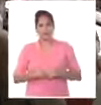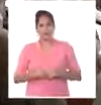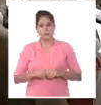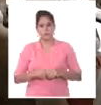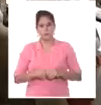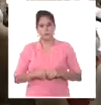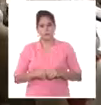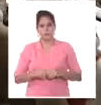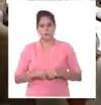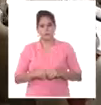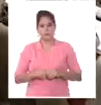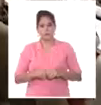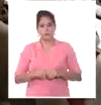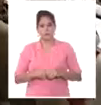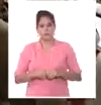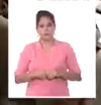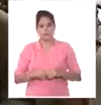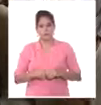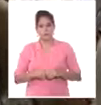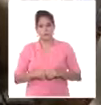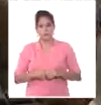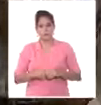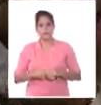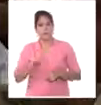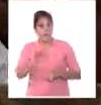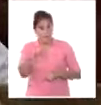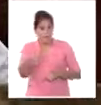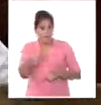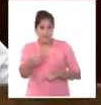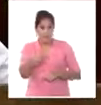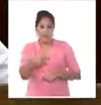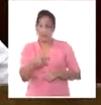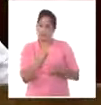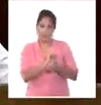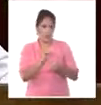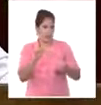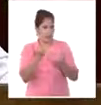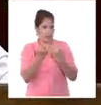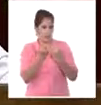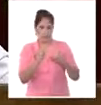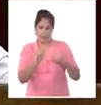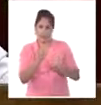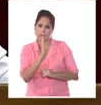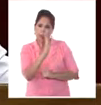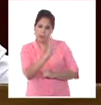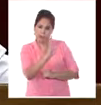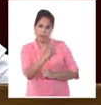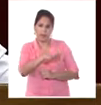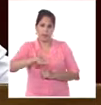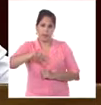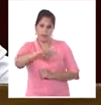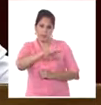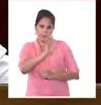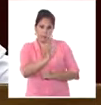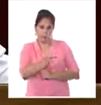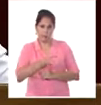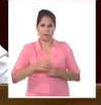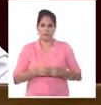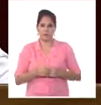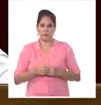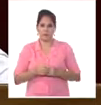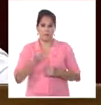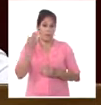y a existir como Estado soberano e independiente en las fronteras anteriores a